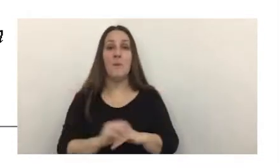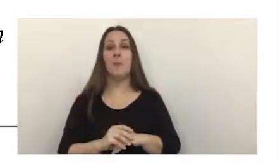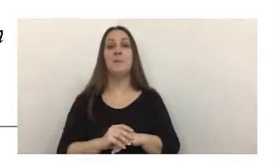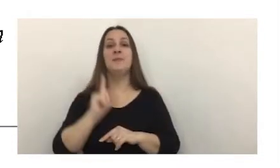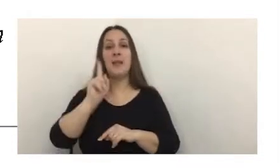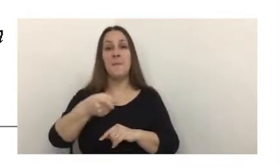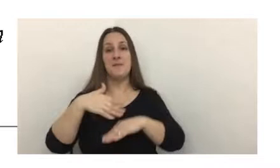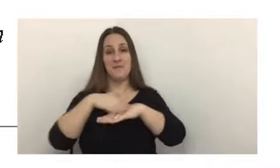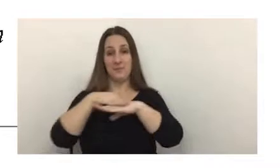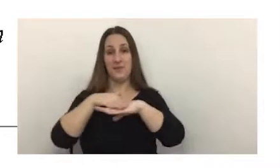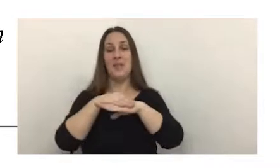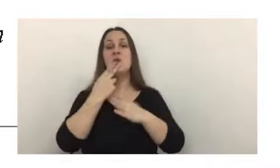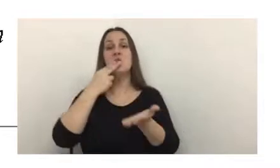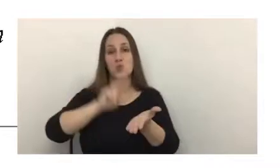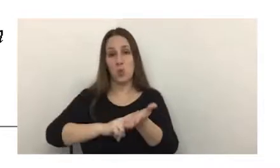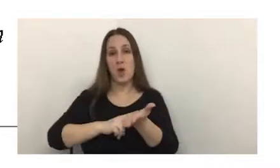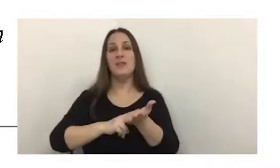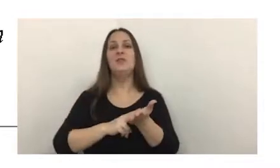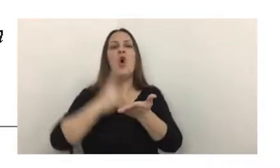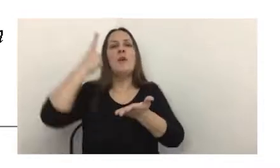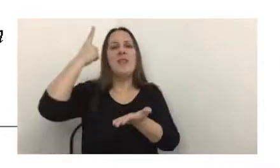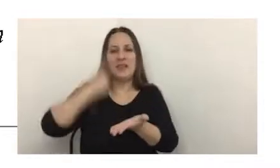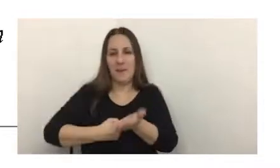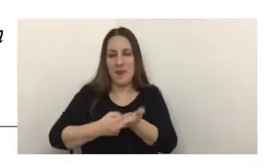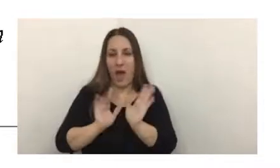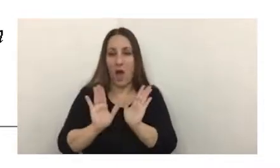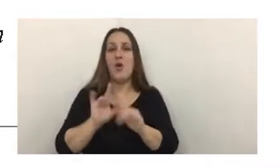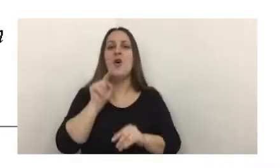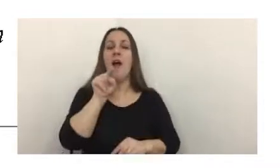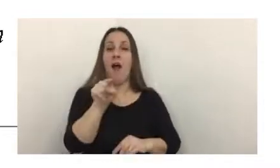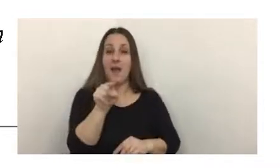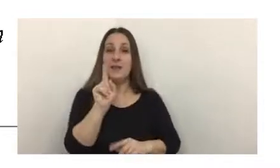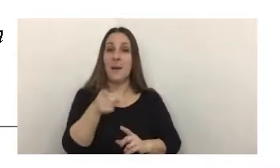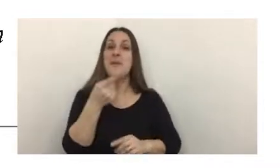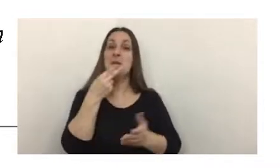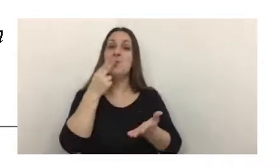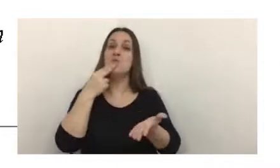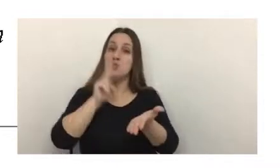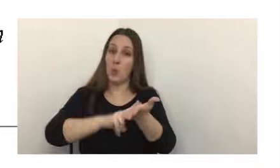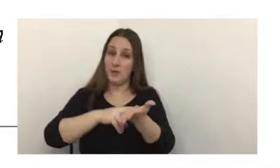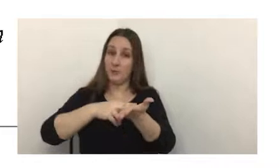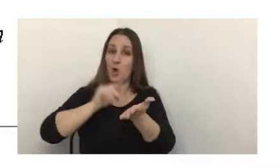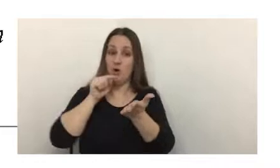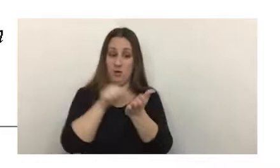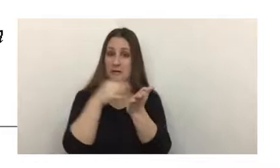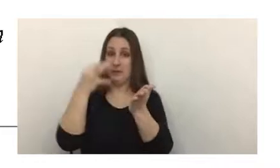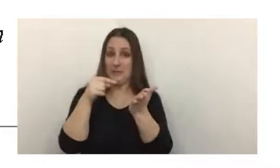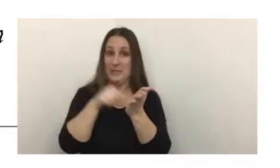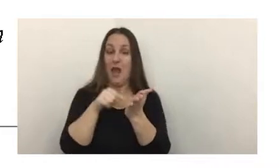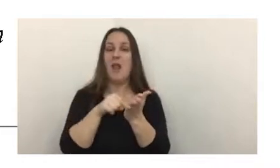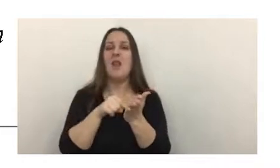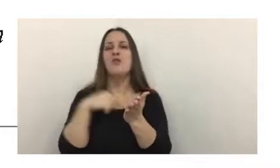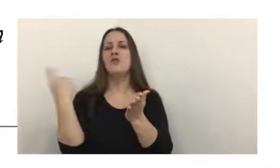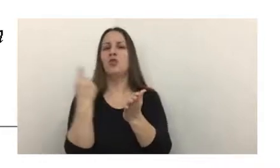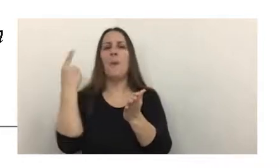la base imponible es el impuesto determinado, y donde a ese impuesto determinado vamos a